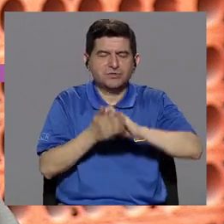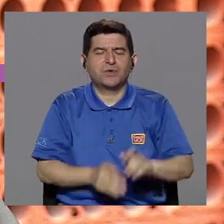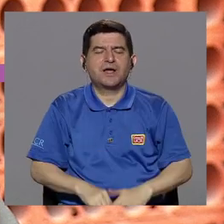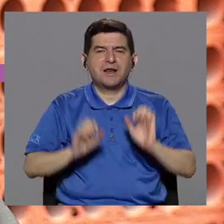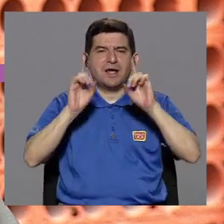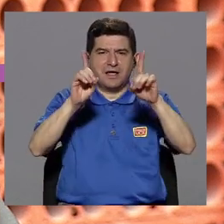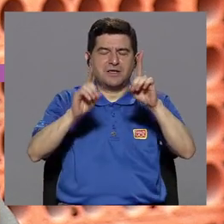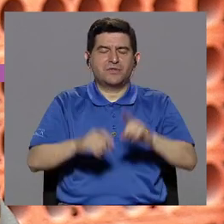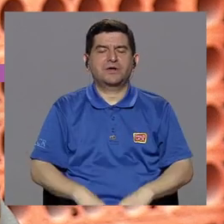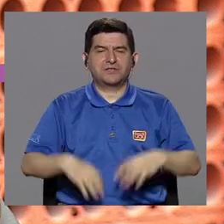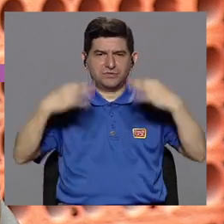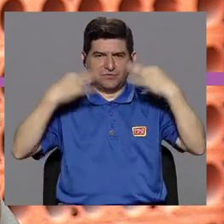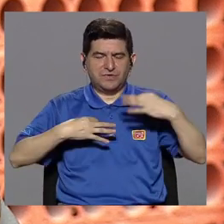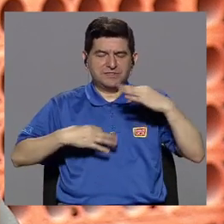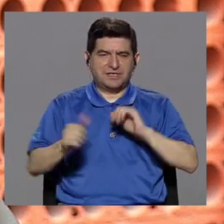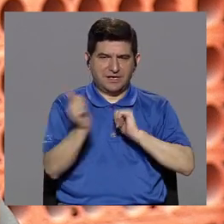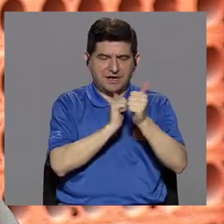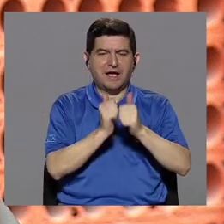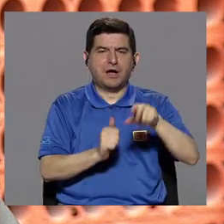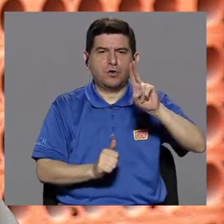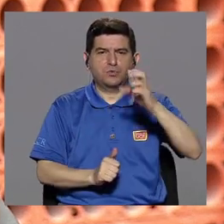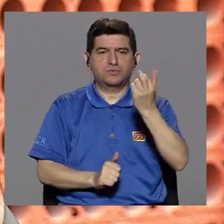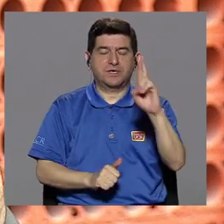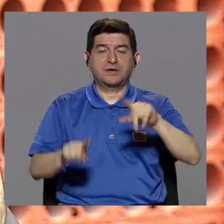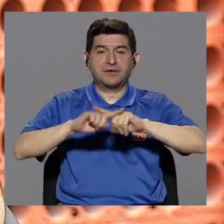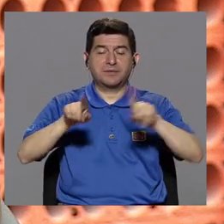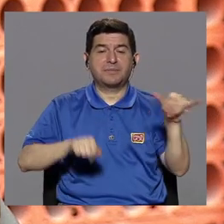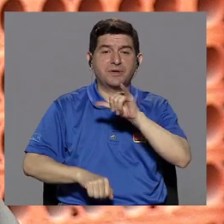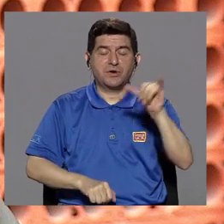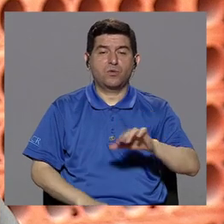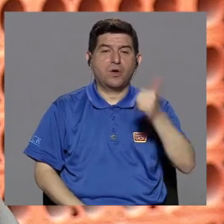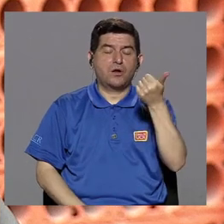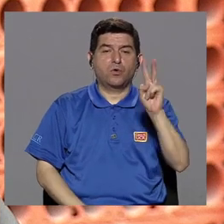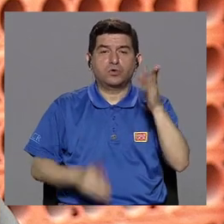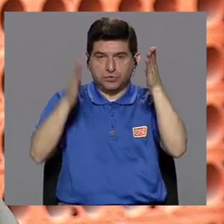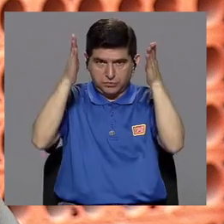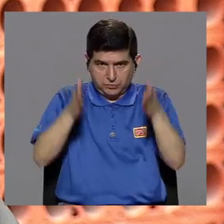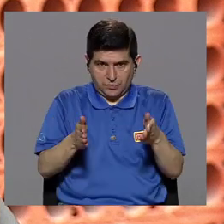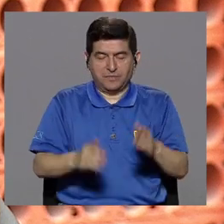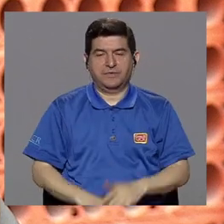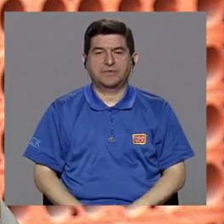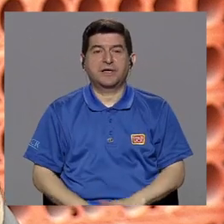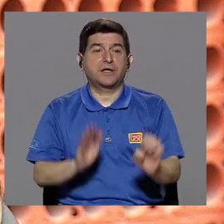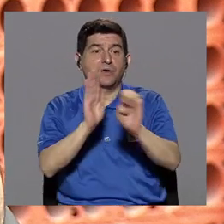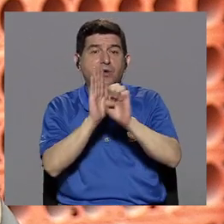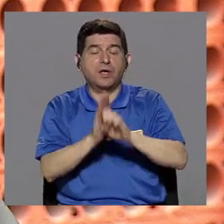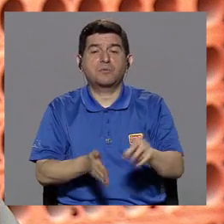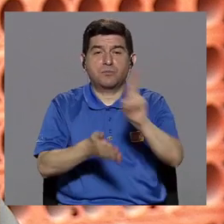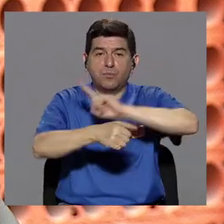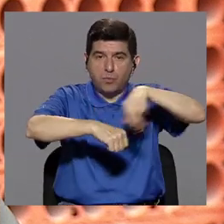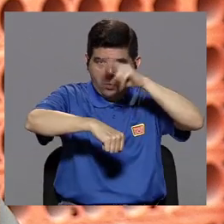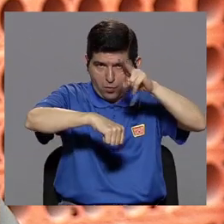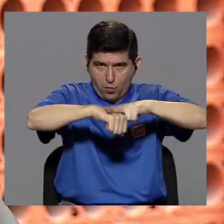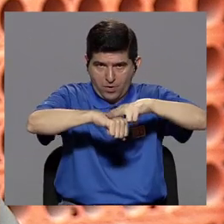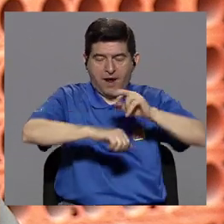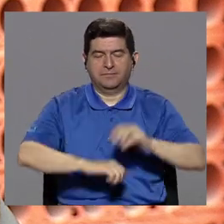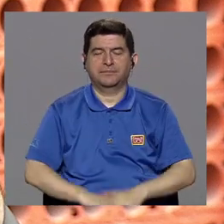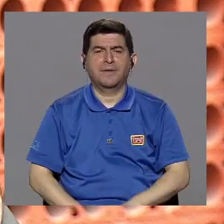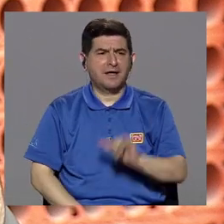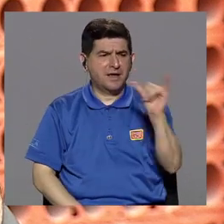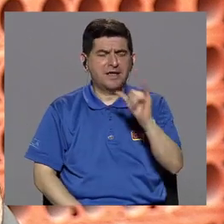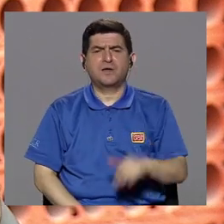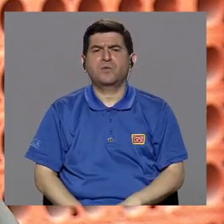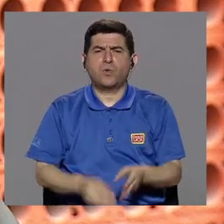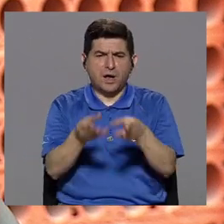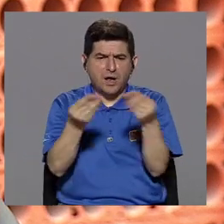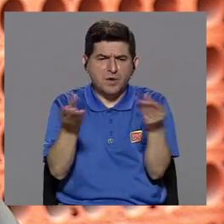Deportes de acá de la Universidad de Costa Rica, pero también de otros colegas, por ejemplo de la UNA, que también